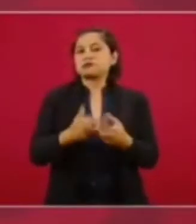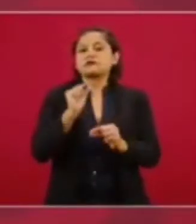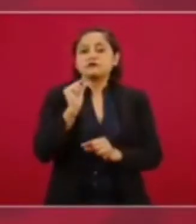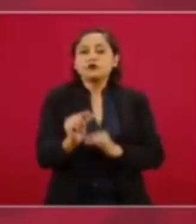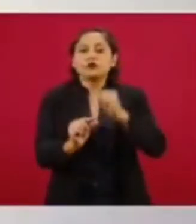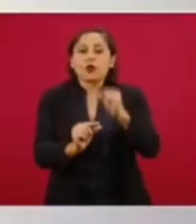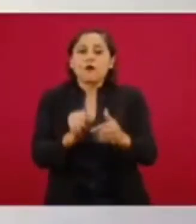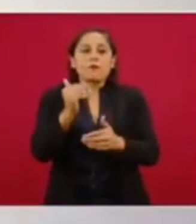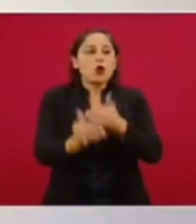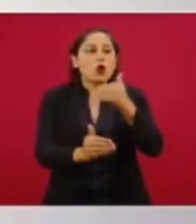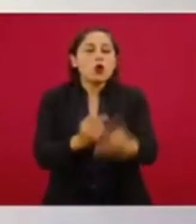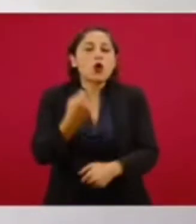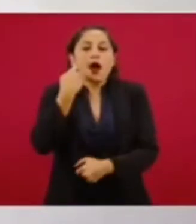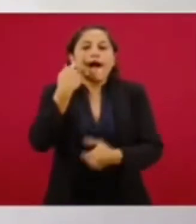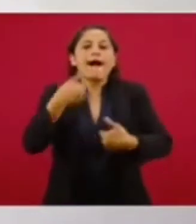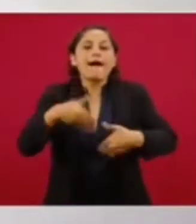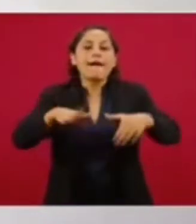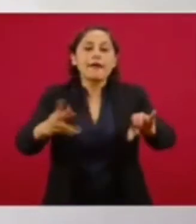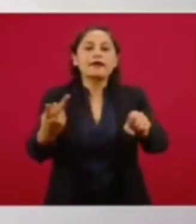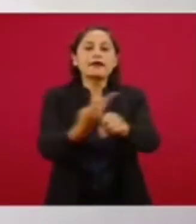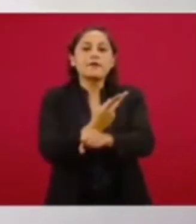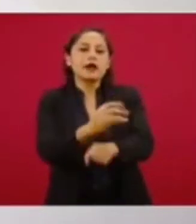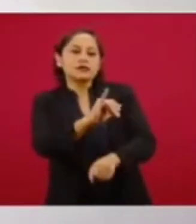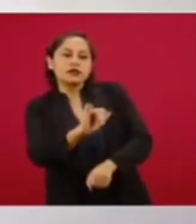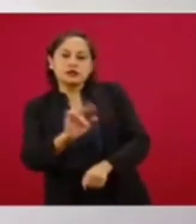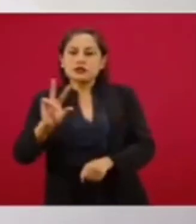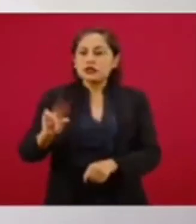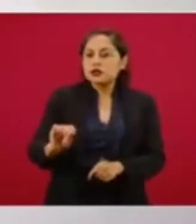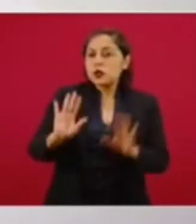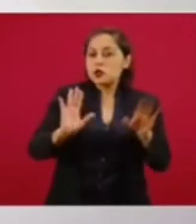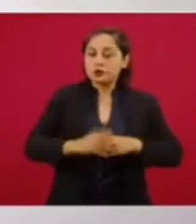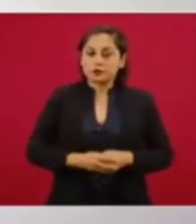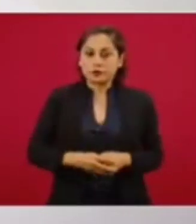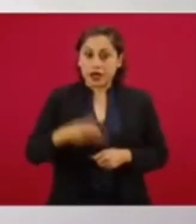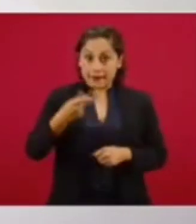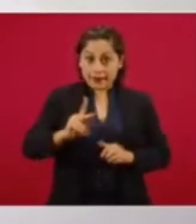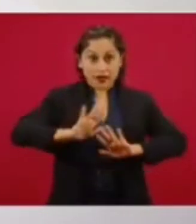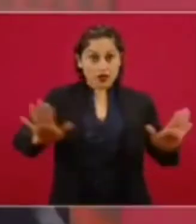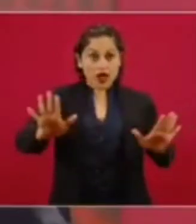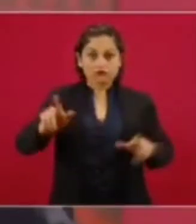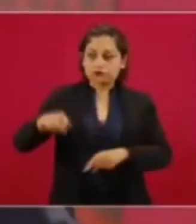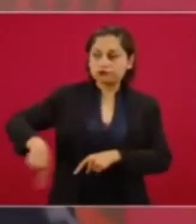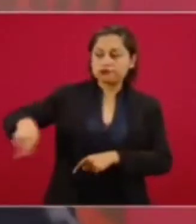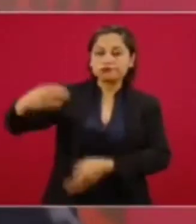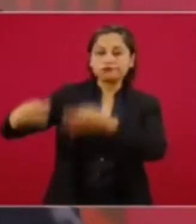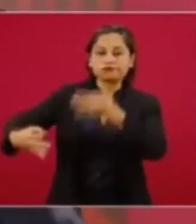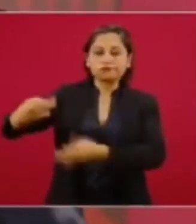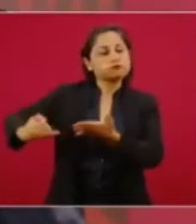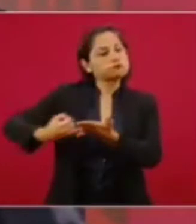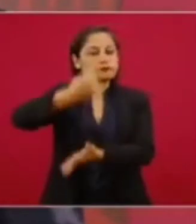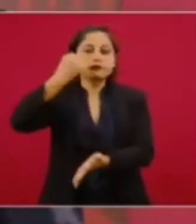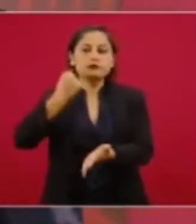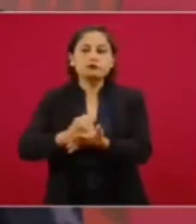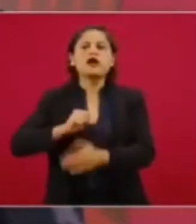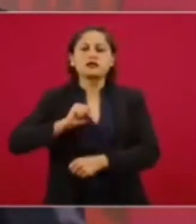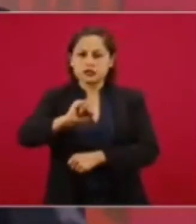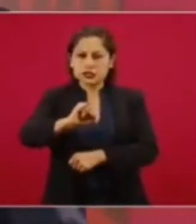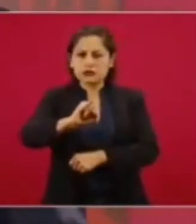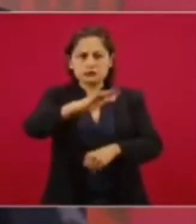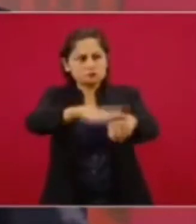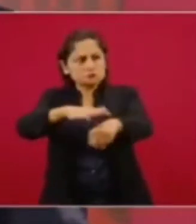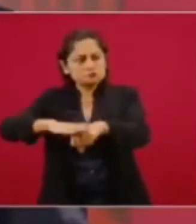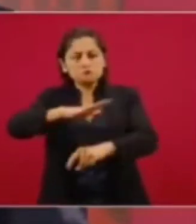es que se resolvió que se consulte al pueblo, que se le pregunte